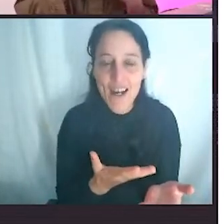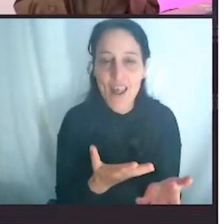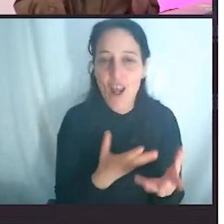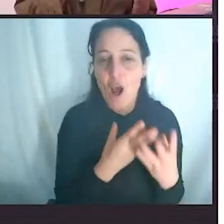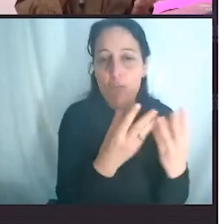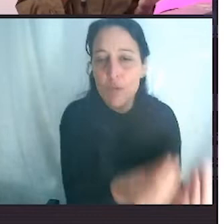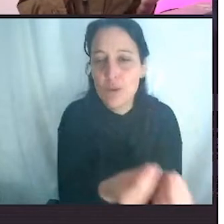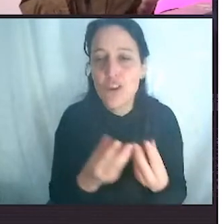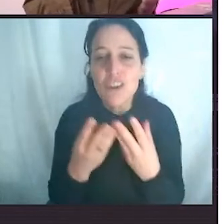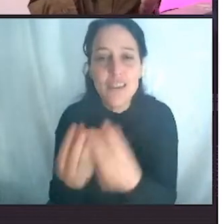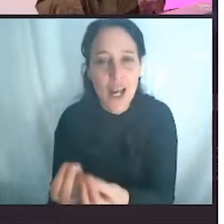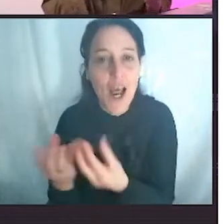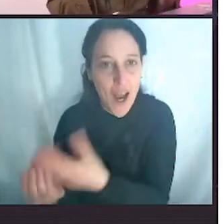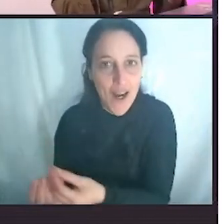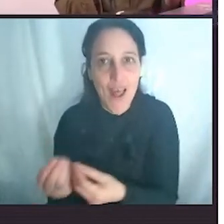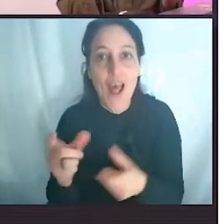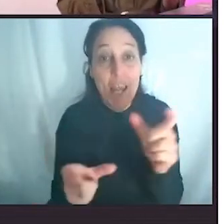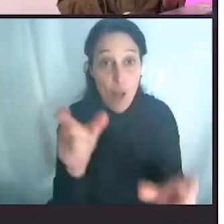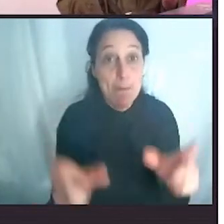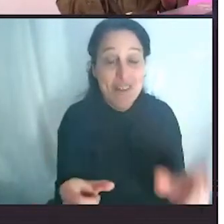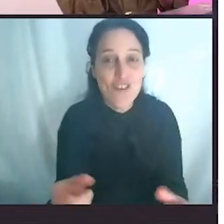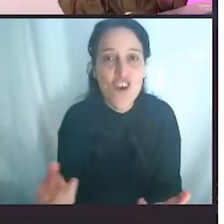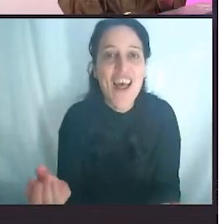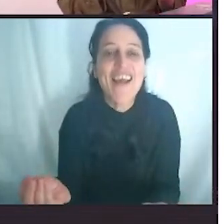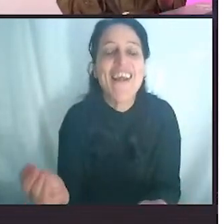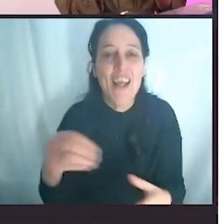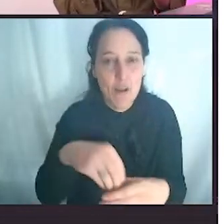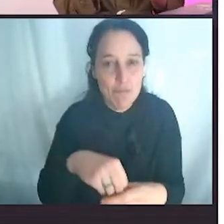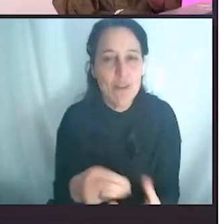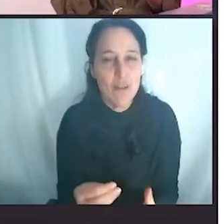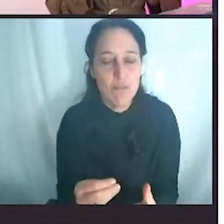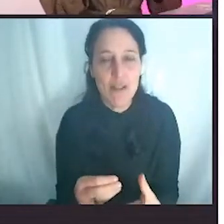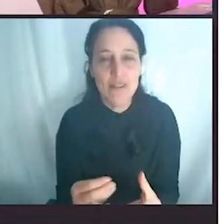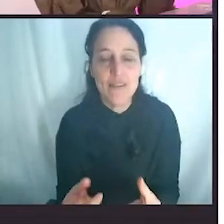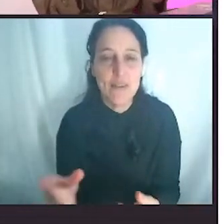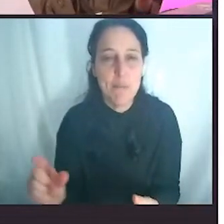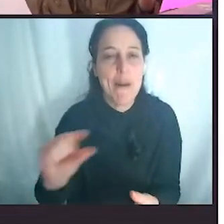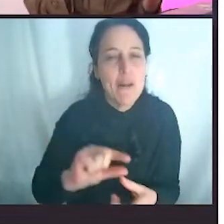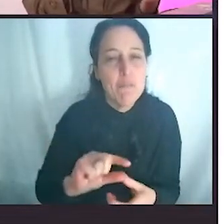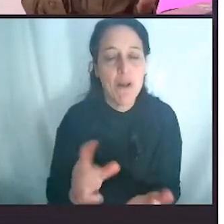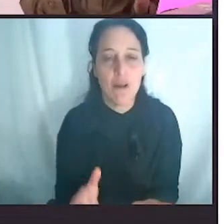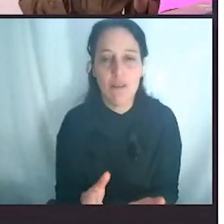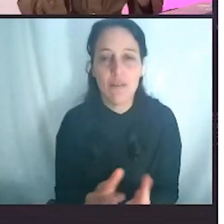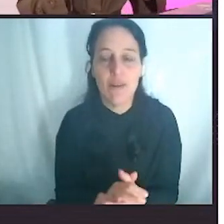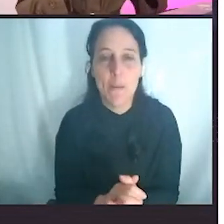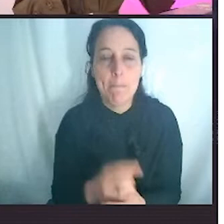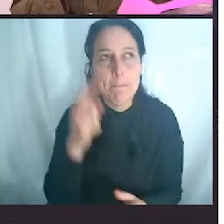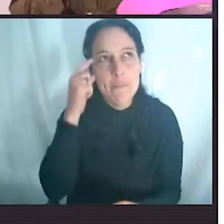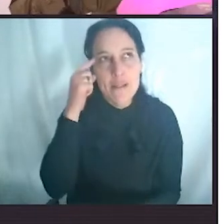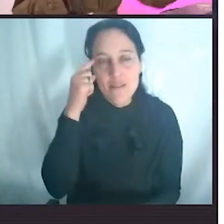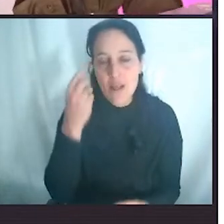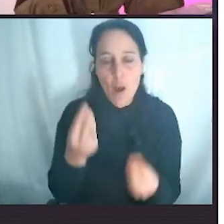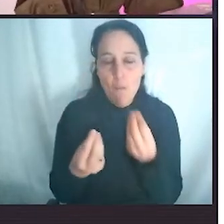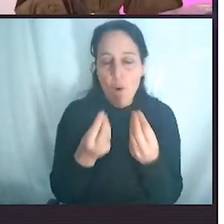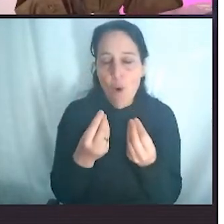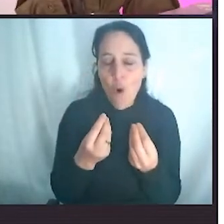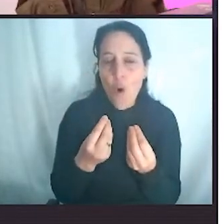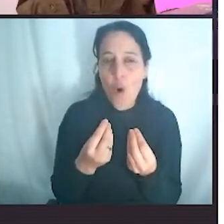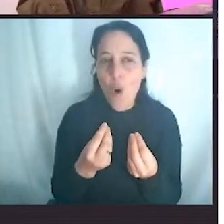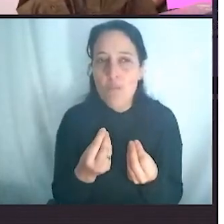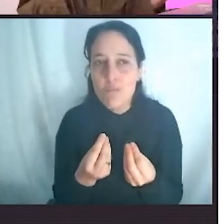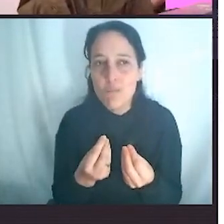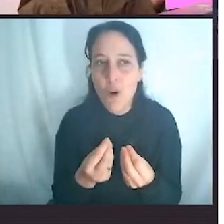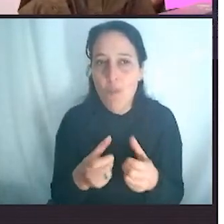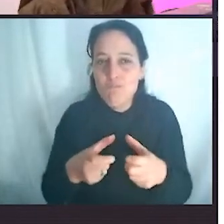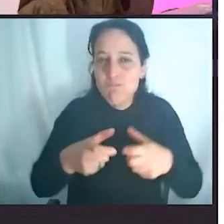a estos inversores. Por eso es que nos dimos cuenta, pensando cómo escalar nuestra misión, cómo llevar a otro nivel nuestro propósito y